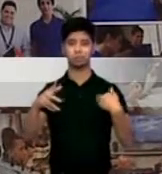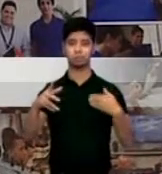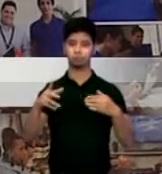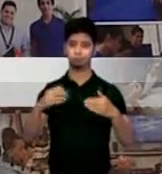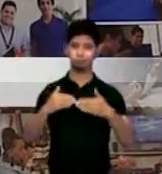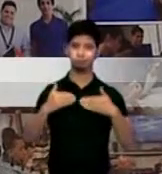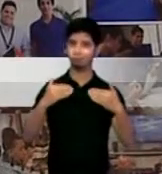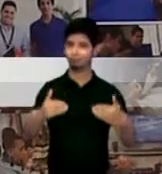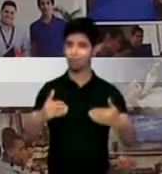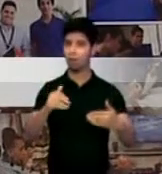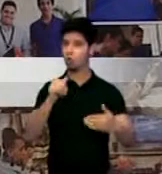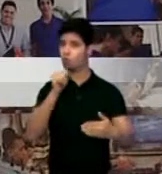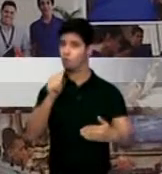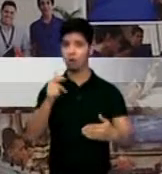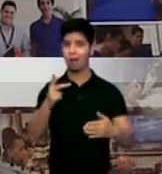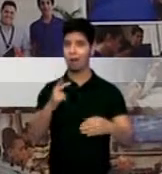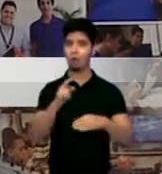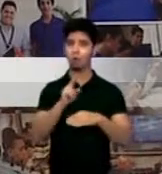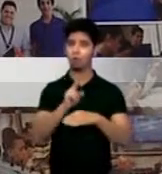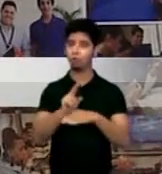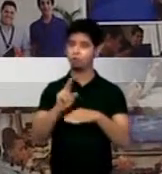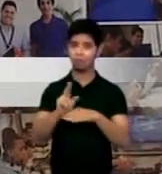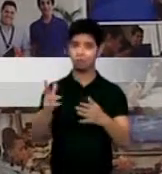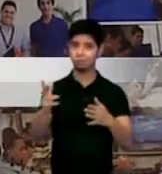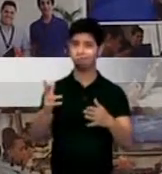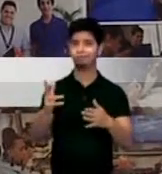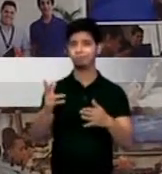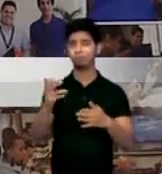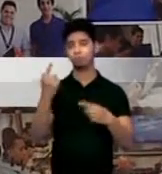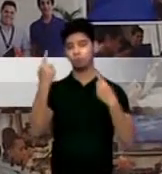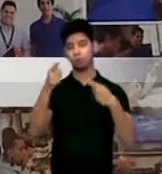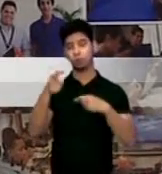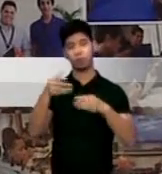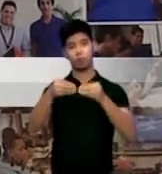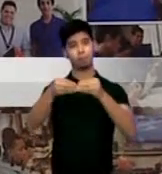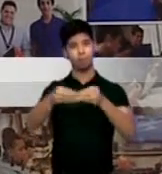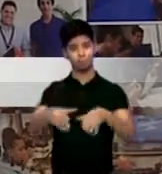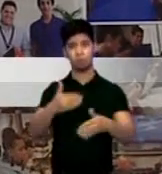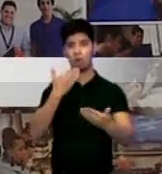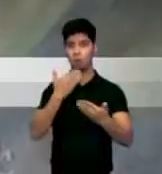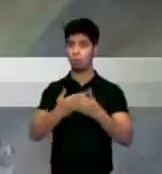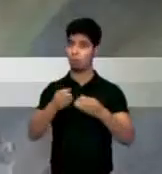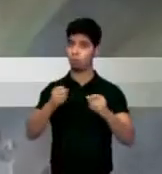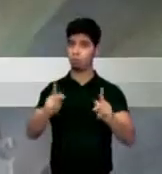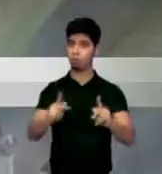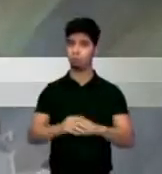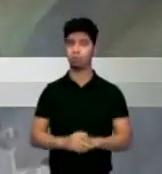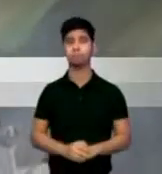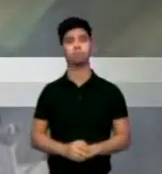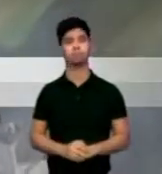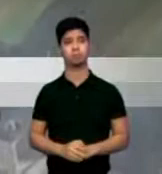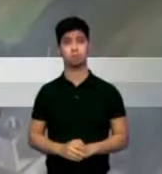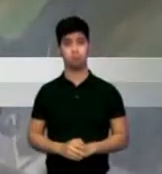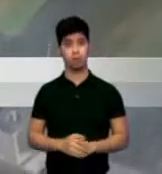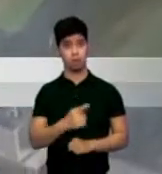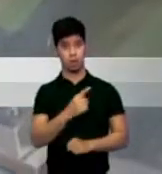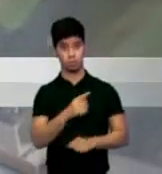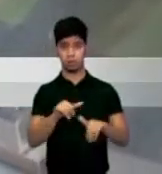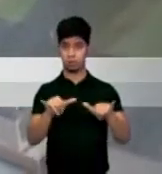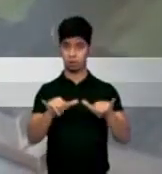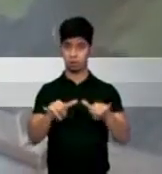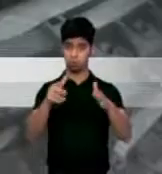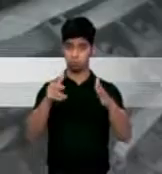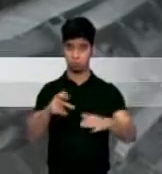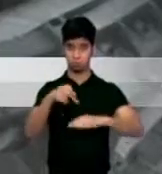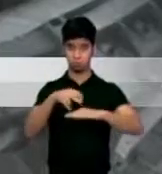utilizan y colaboran, yo creo que están perdiendo una buena oportunidad. Este ingeniero boricua fue uno de los